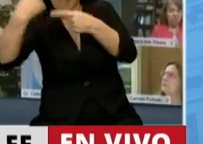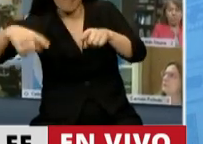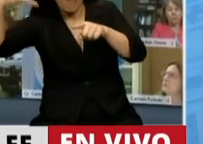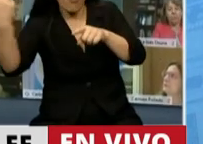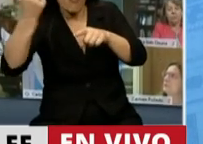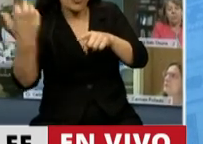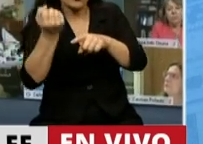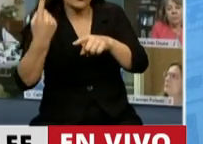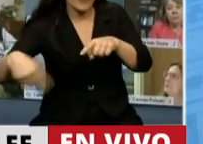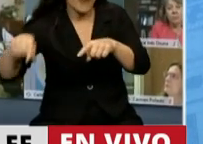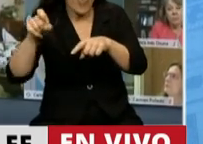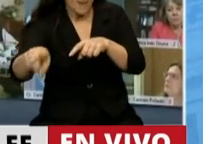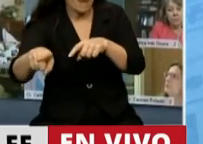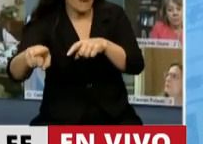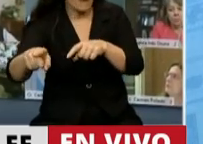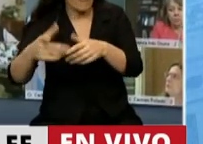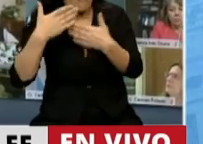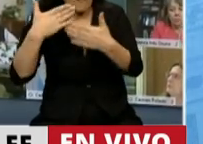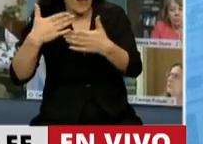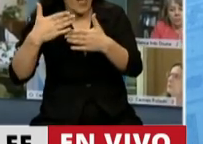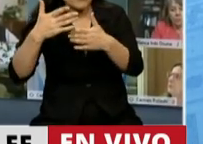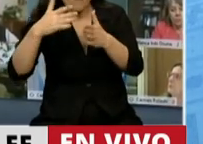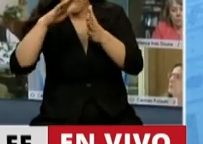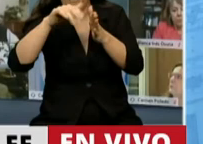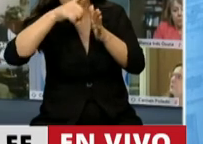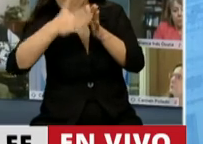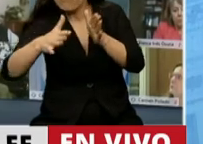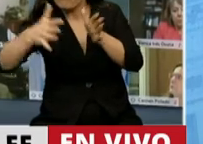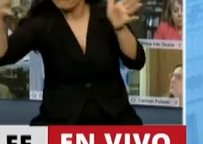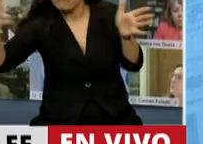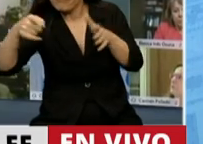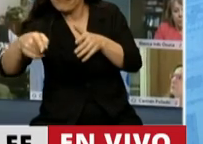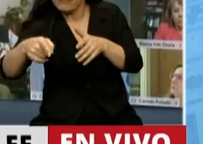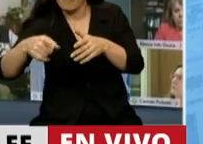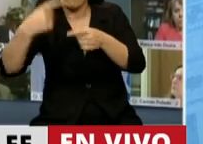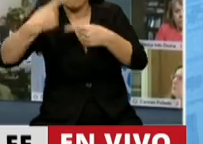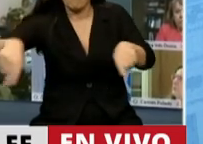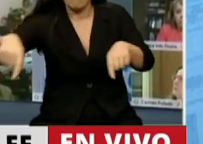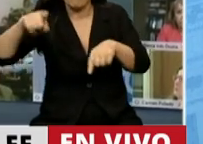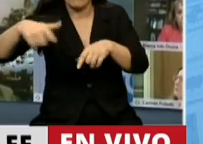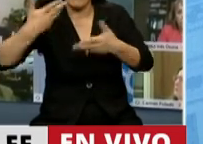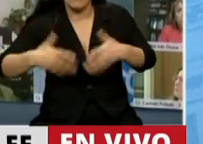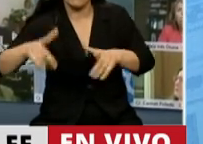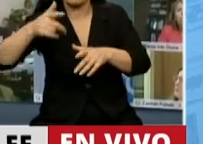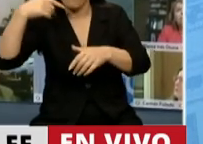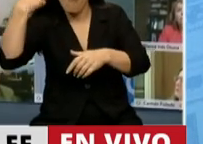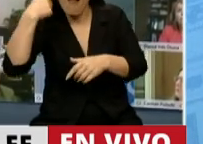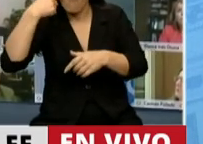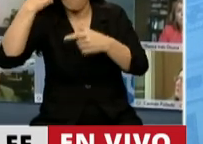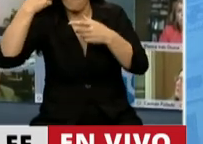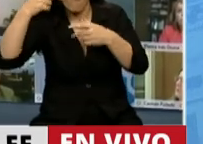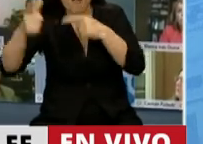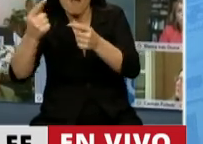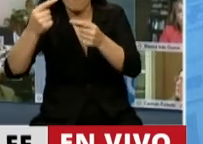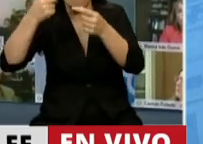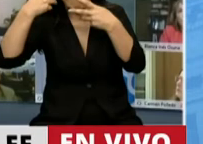oportunidades que van a permitir a la Argentina en términos de explotación de recursos naturales, de investigación